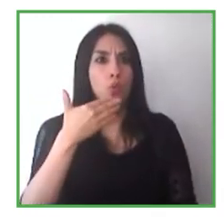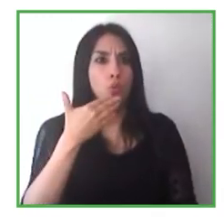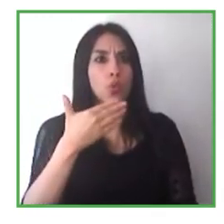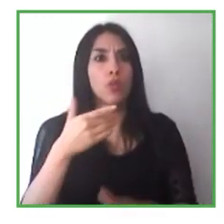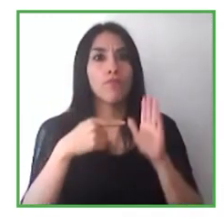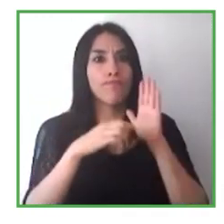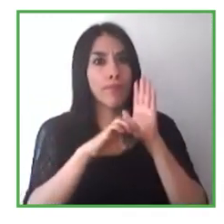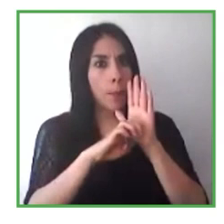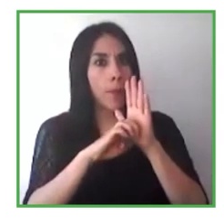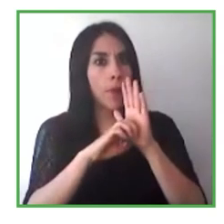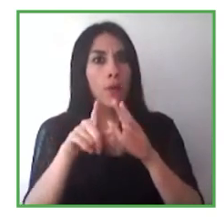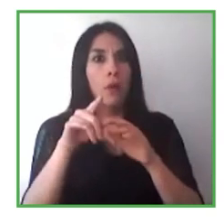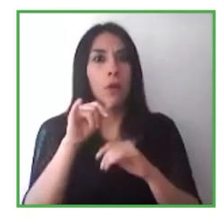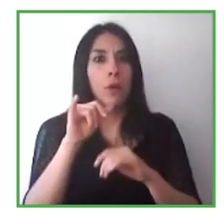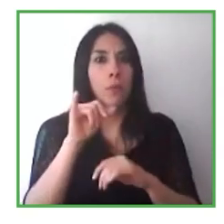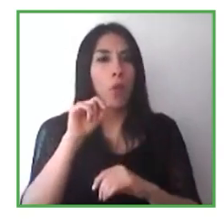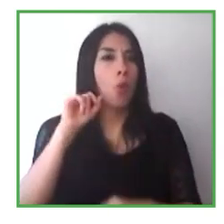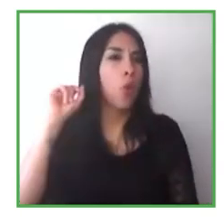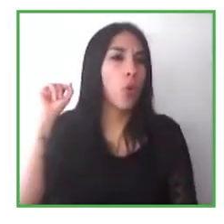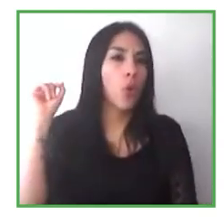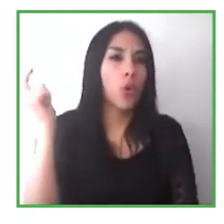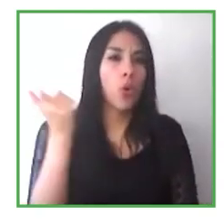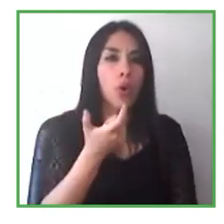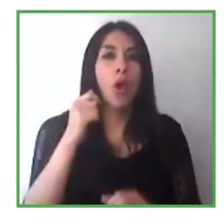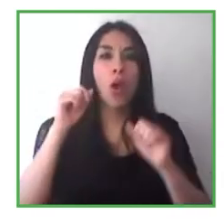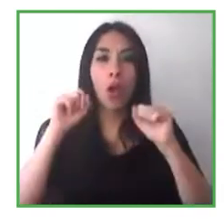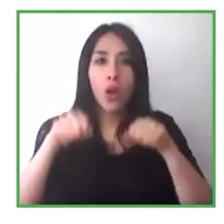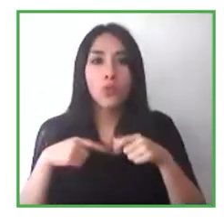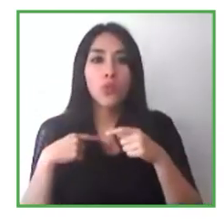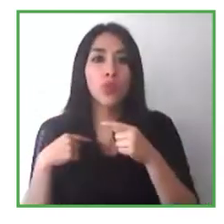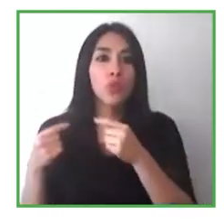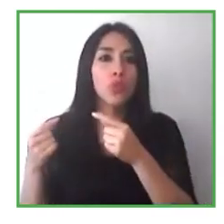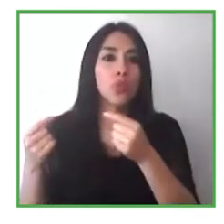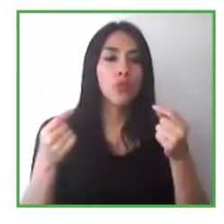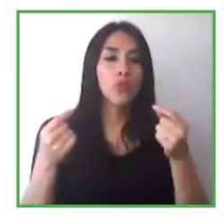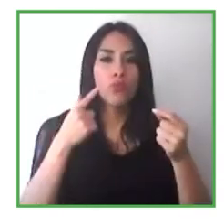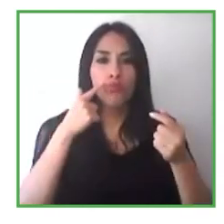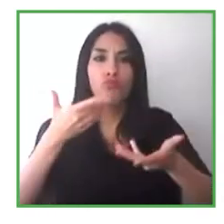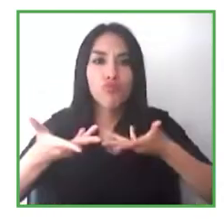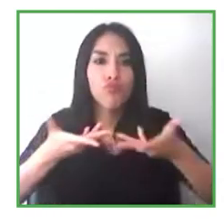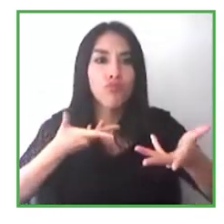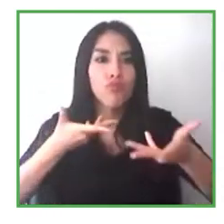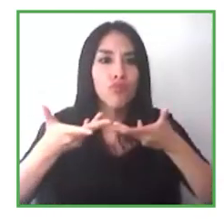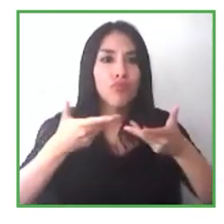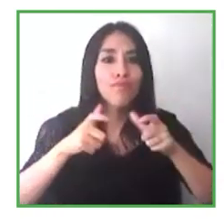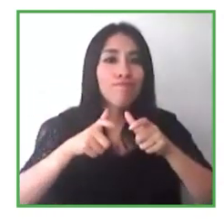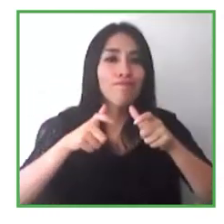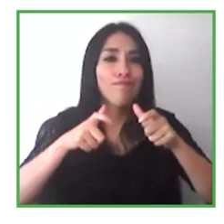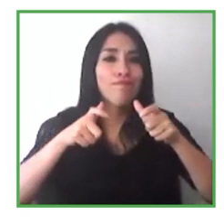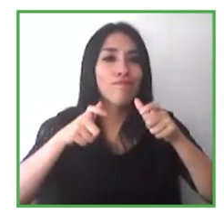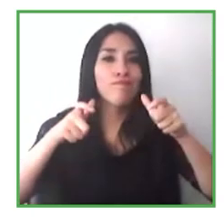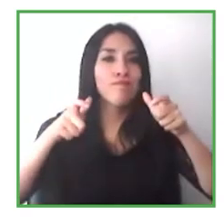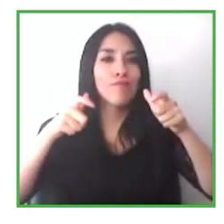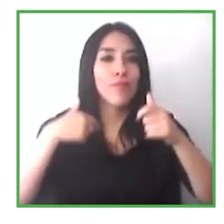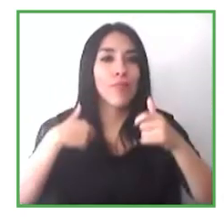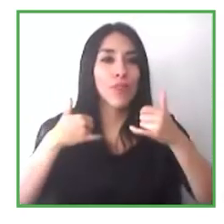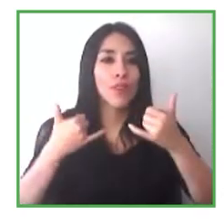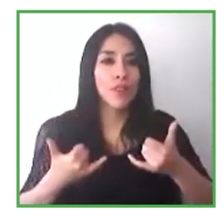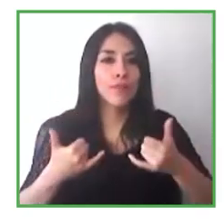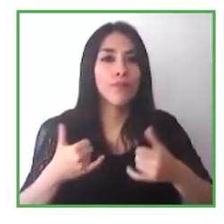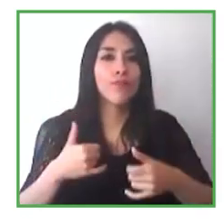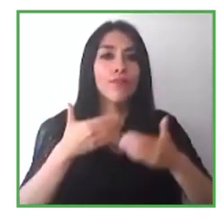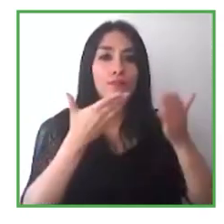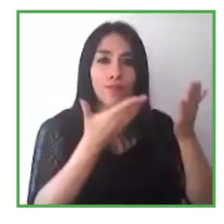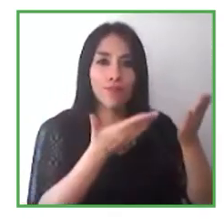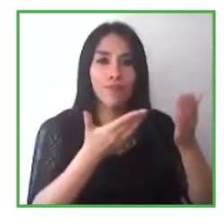que todos podemos apalancar para expandir la inclusión. Y ustedes están haciendo esto, están apalancando a los consultores y tienen un muy buen trabajo y mucha